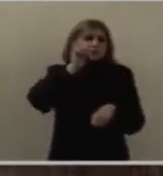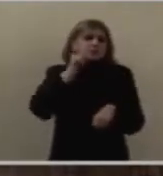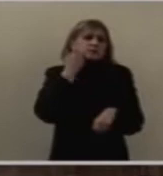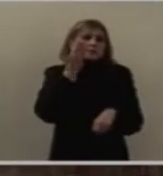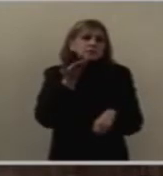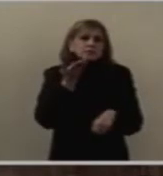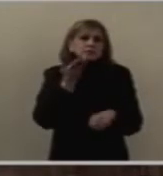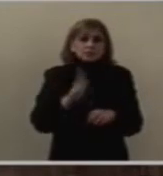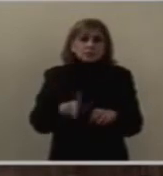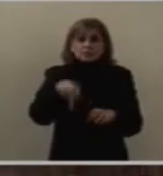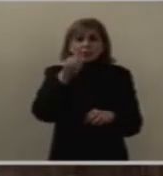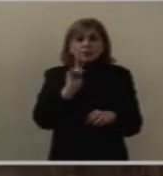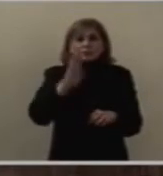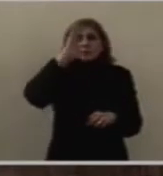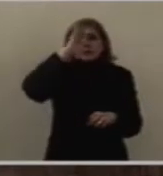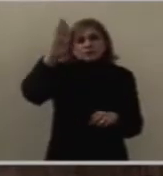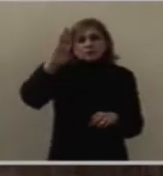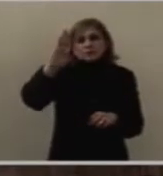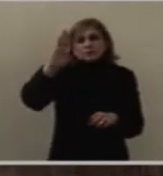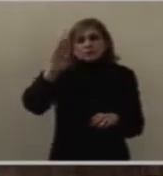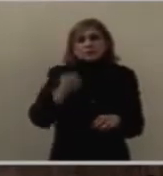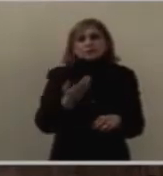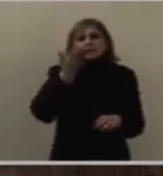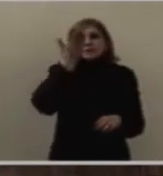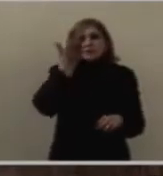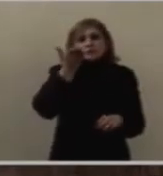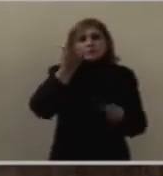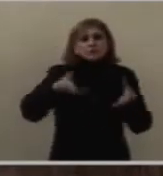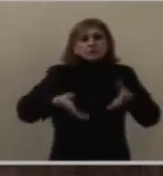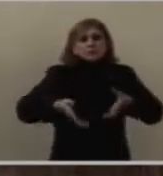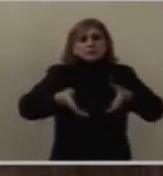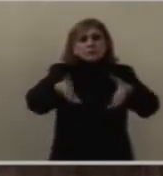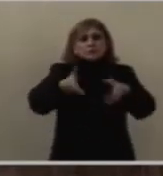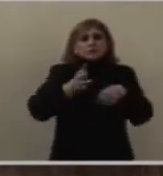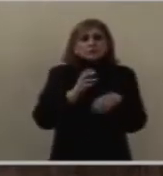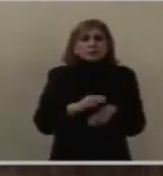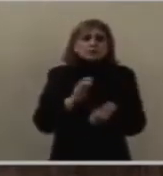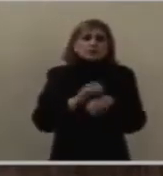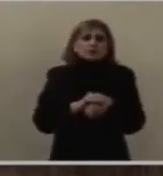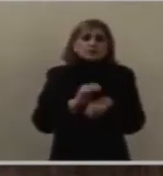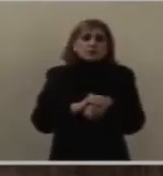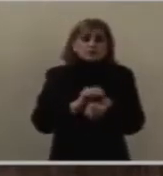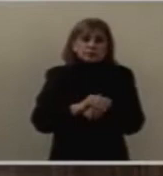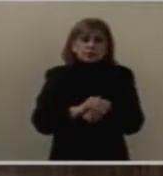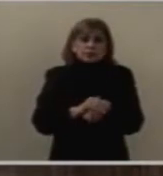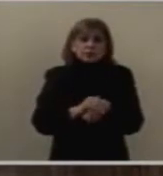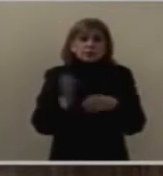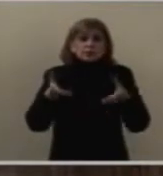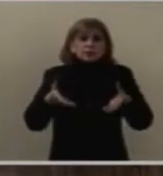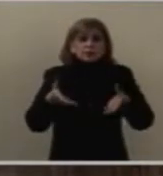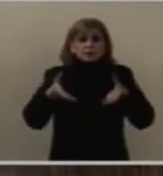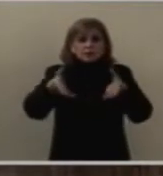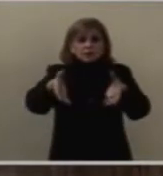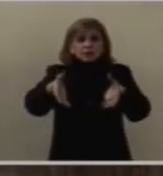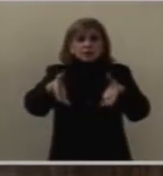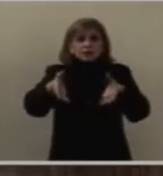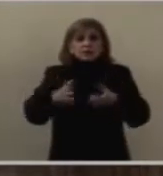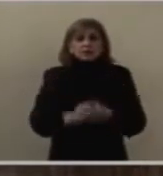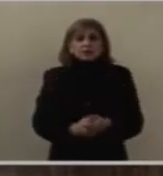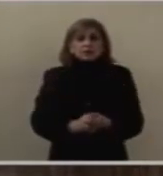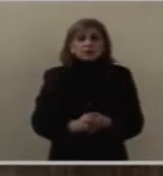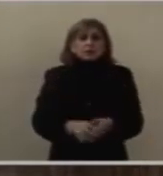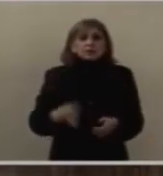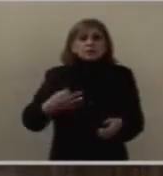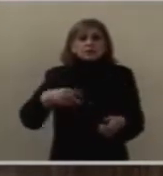propone el Señor es un camino amigable, es un camino en el que